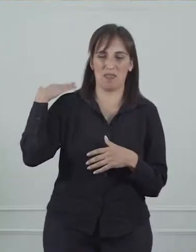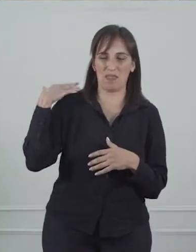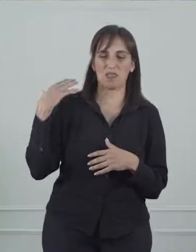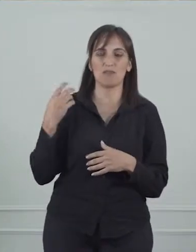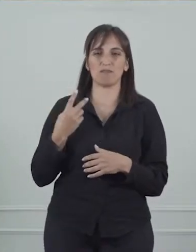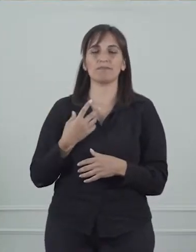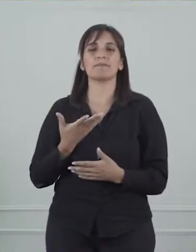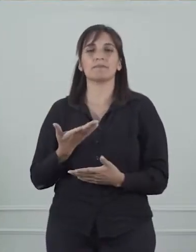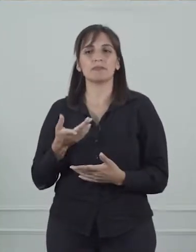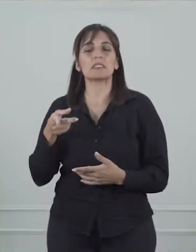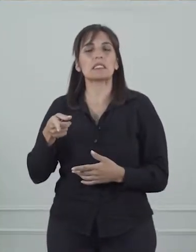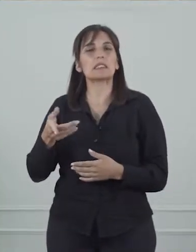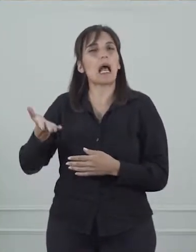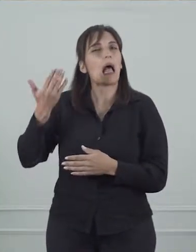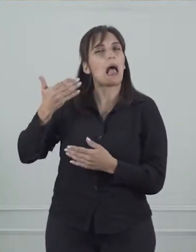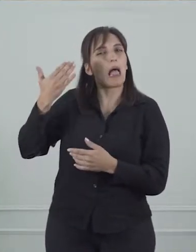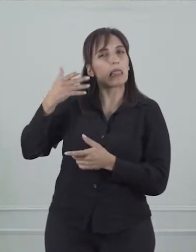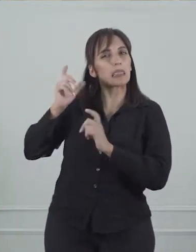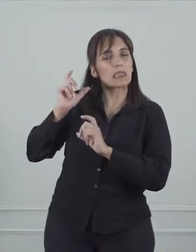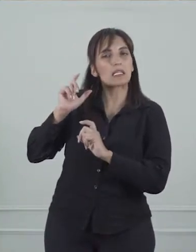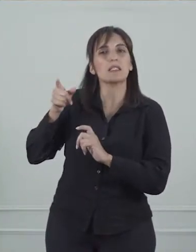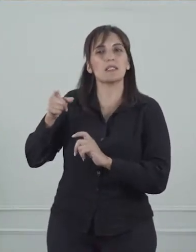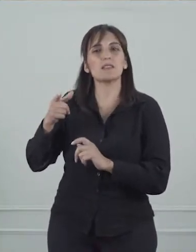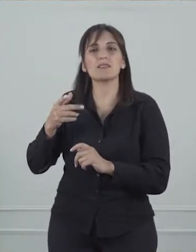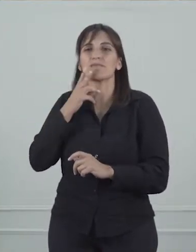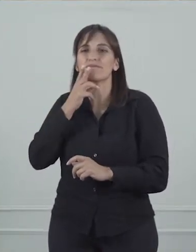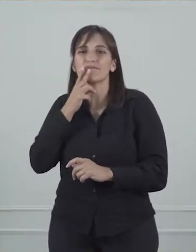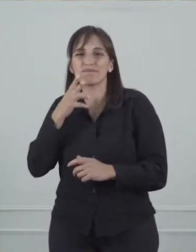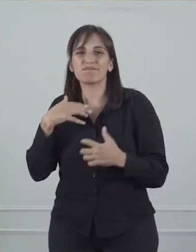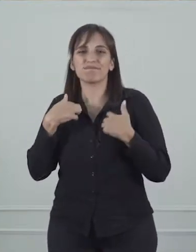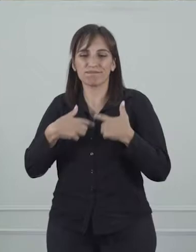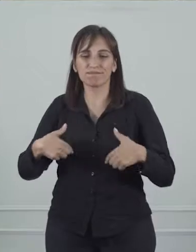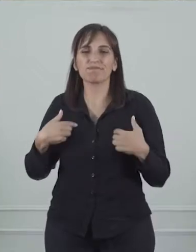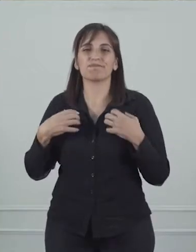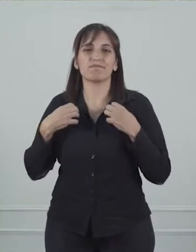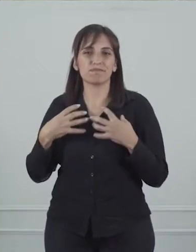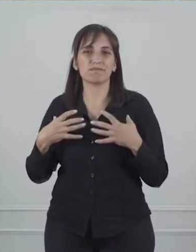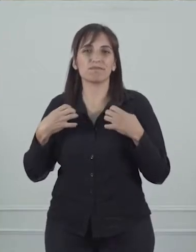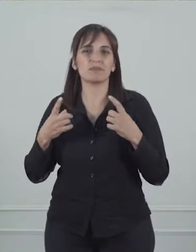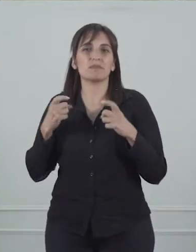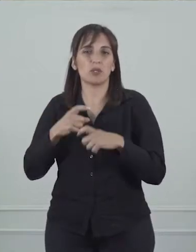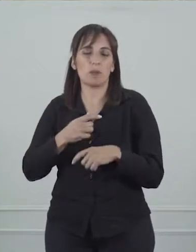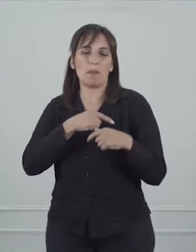un paciente con antecedentes de tabaquismo y de insuficiencia cardíaca.